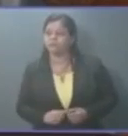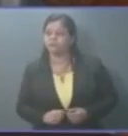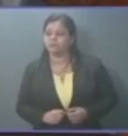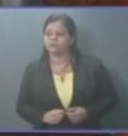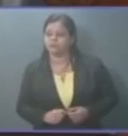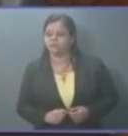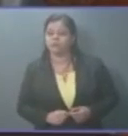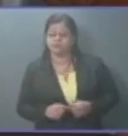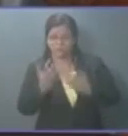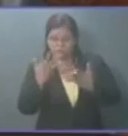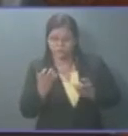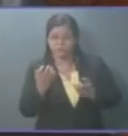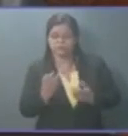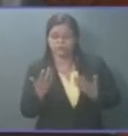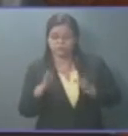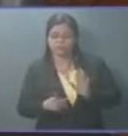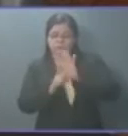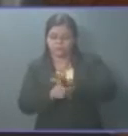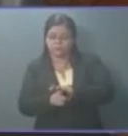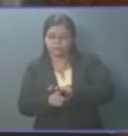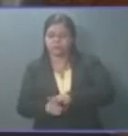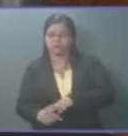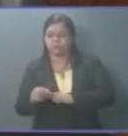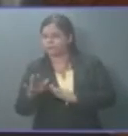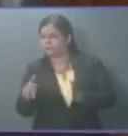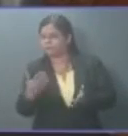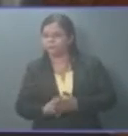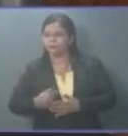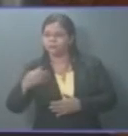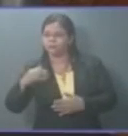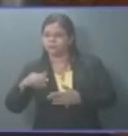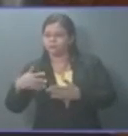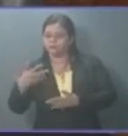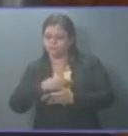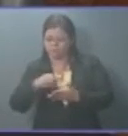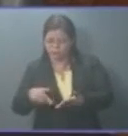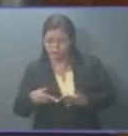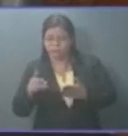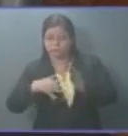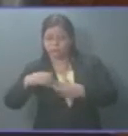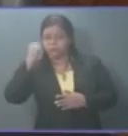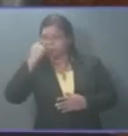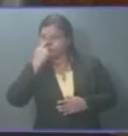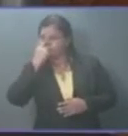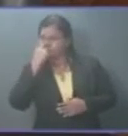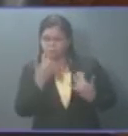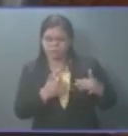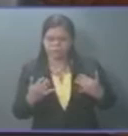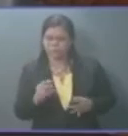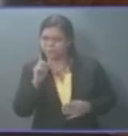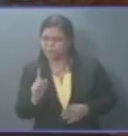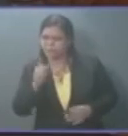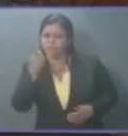el querer someter a su antojo el Estado, es la línea principal de acción y el